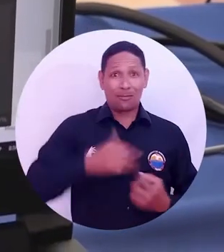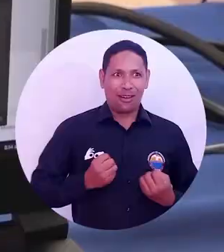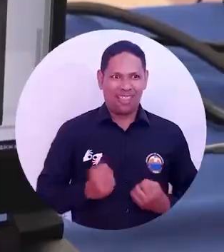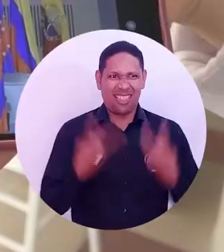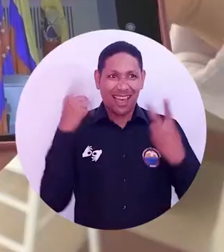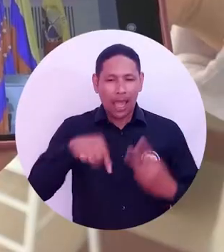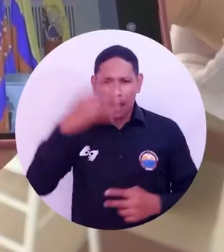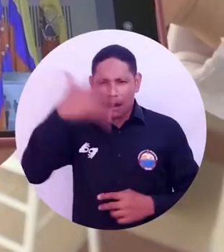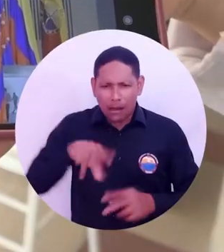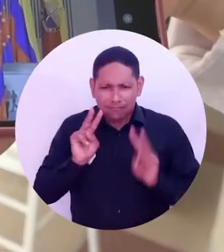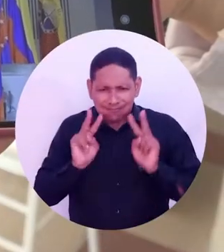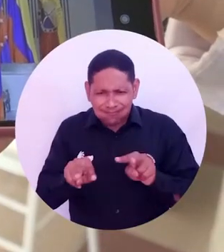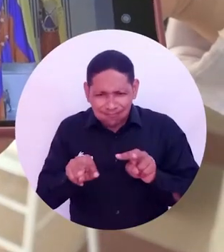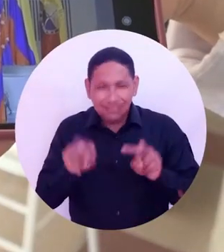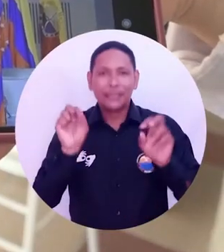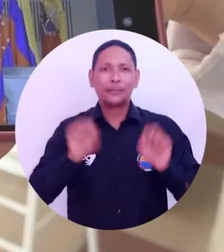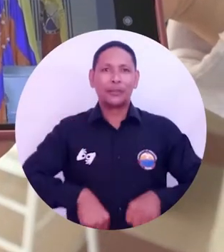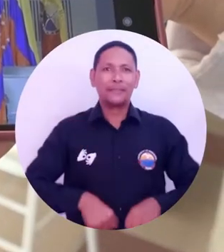Facebook Live institucional.